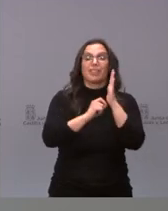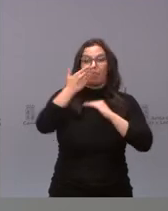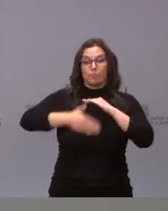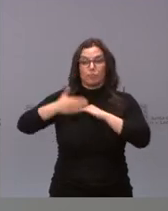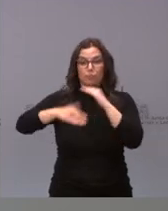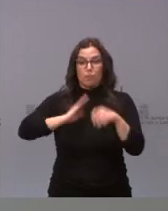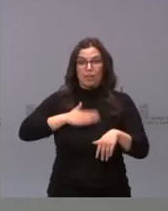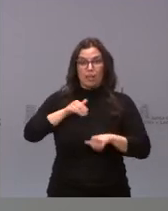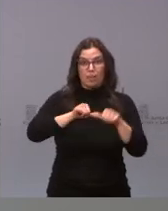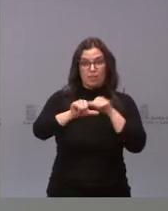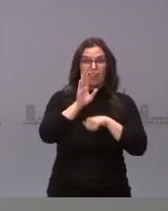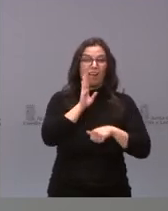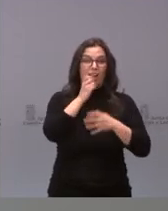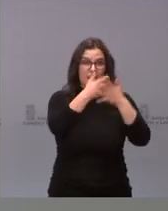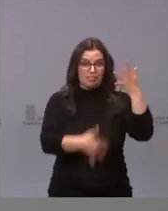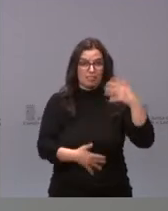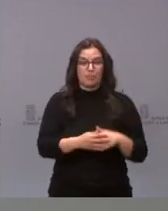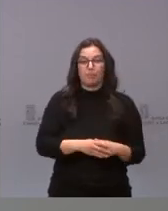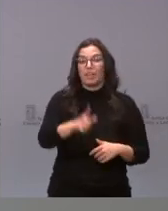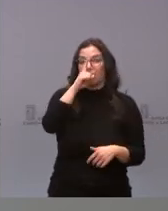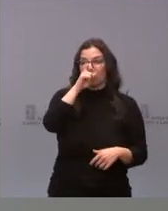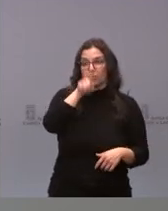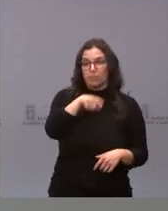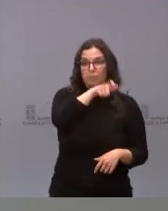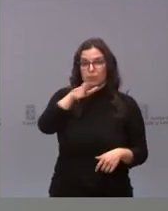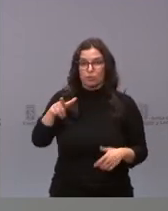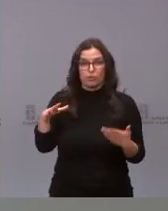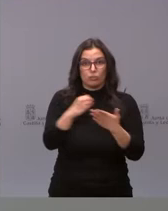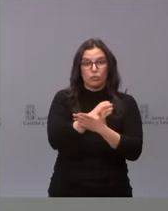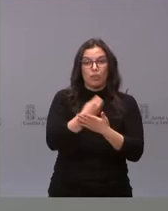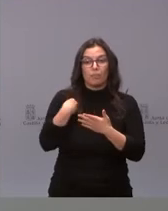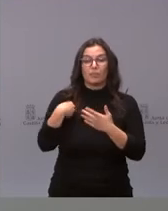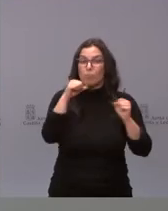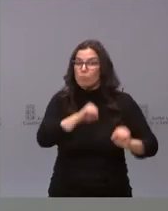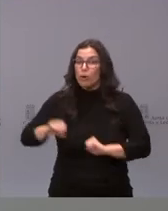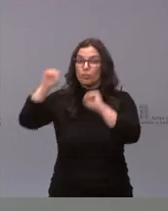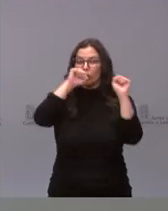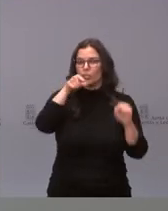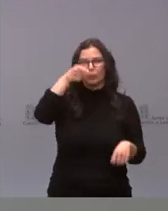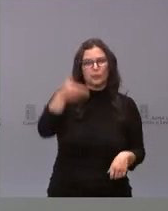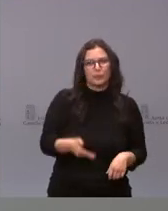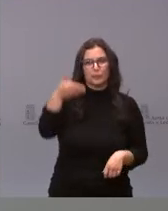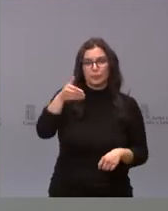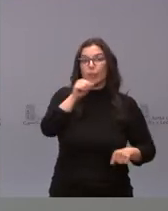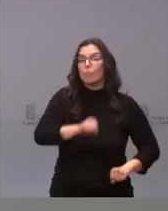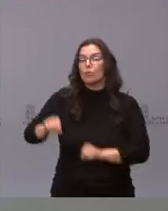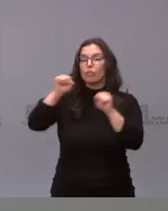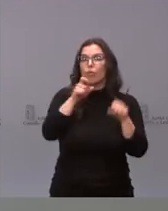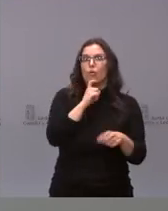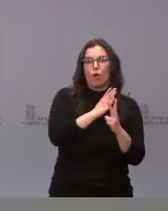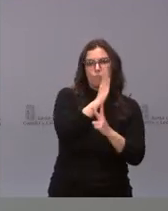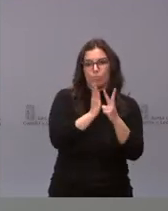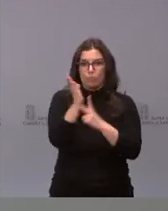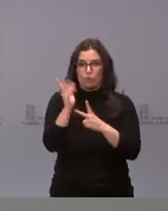mañana. Recordar a todos los ciudadanos que la protección es la clave y la protección se hace de dos maneras.